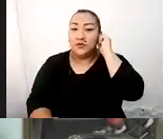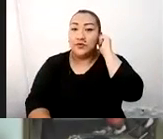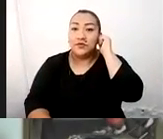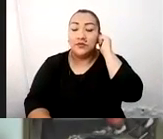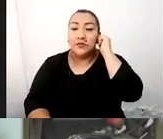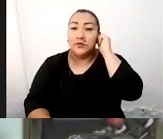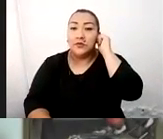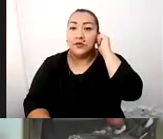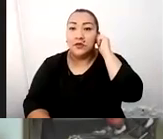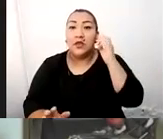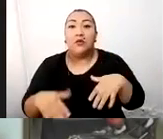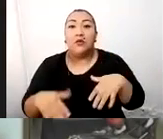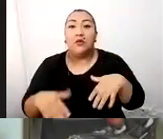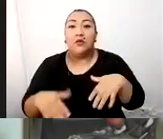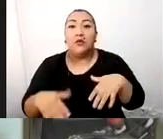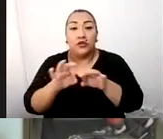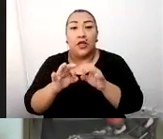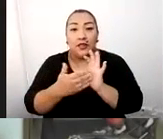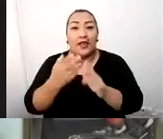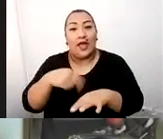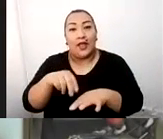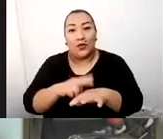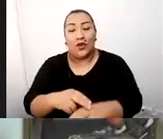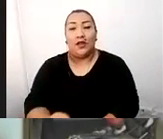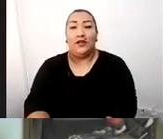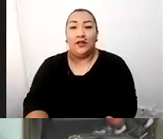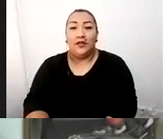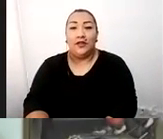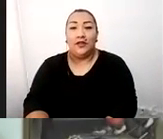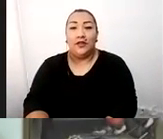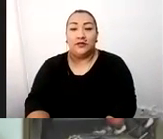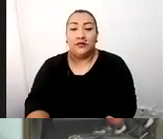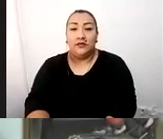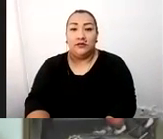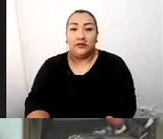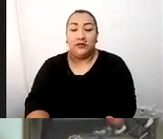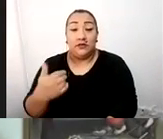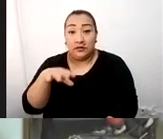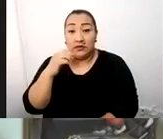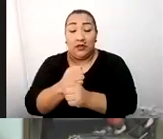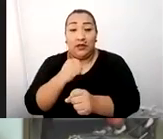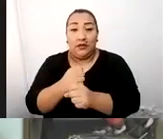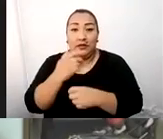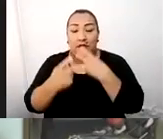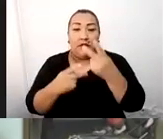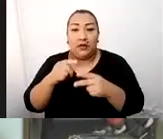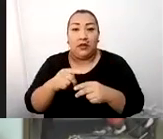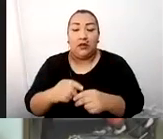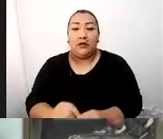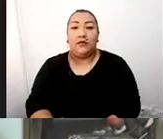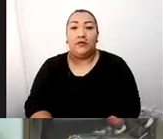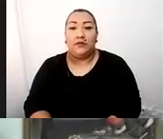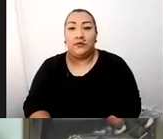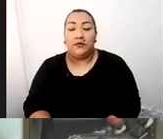construyamos un destino cinematográfico. Y hemos avanzado mucho en el tema de los parajes, en el tema del recurso natural que tenemos aquí.